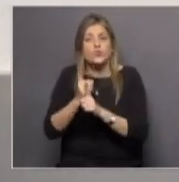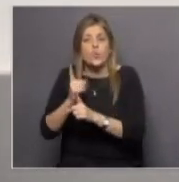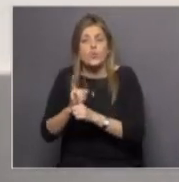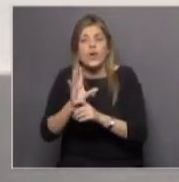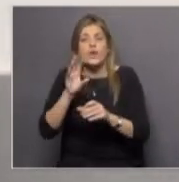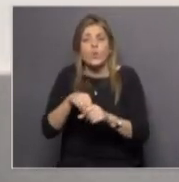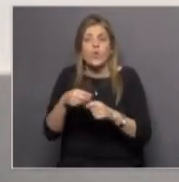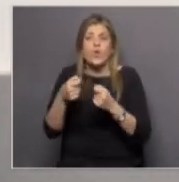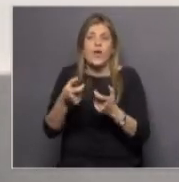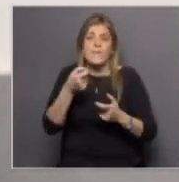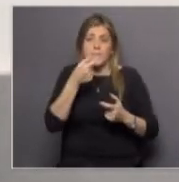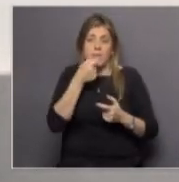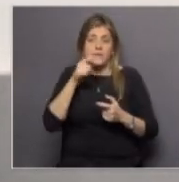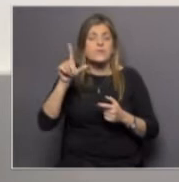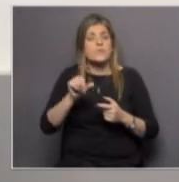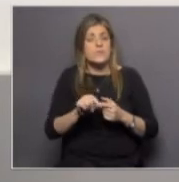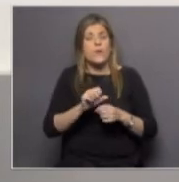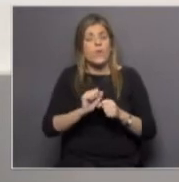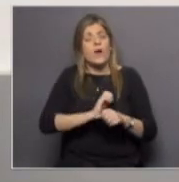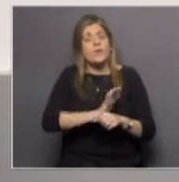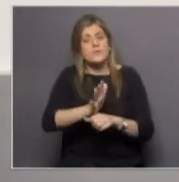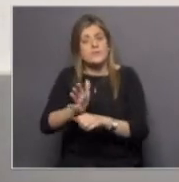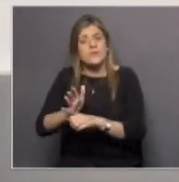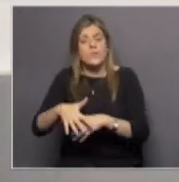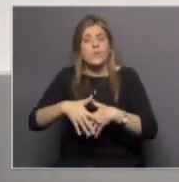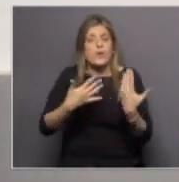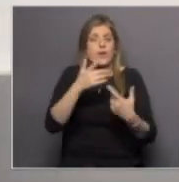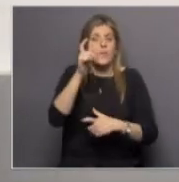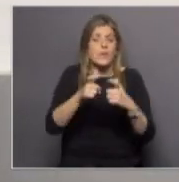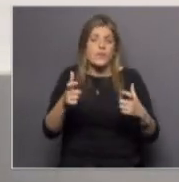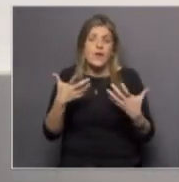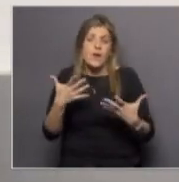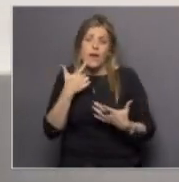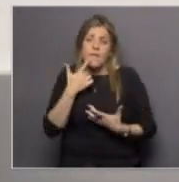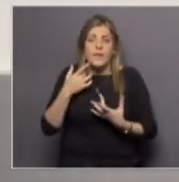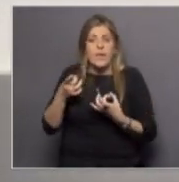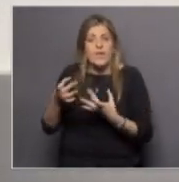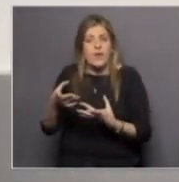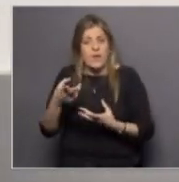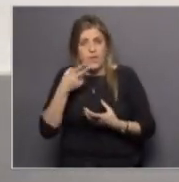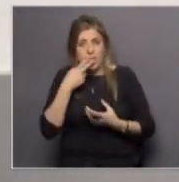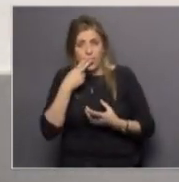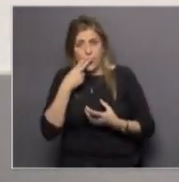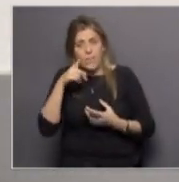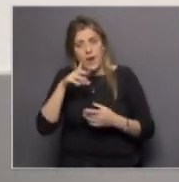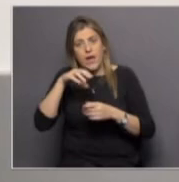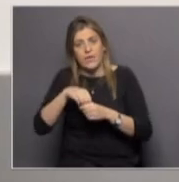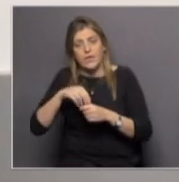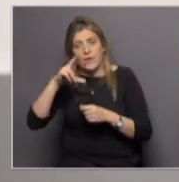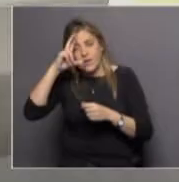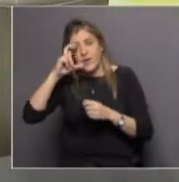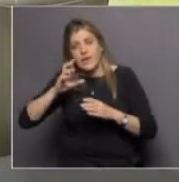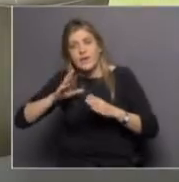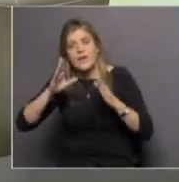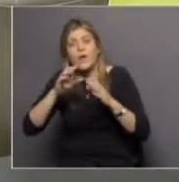medicación o sea que bueno está al alcance de casi todos poder dejar de fumar a través de estas clínicas